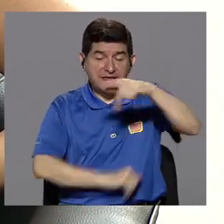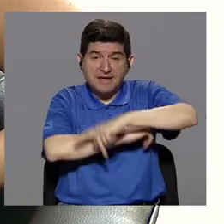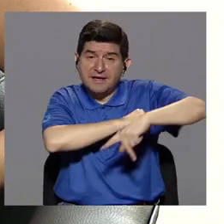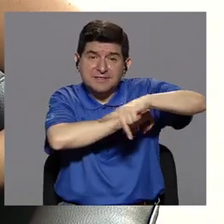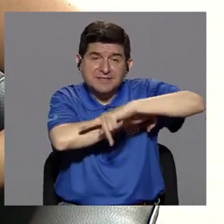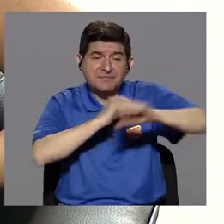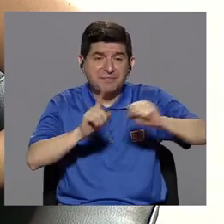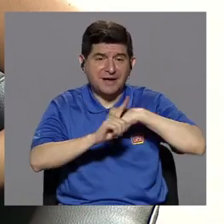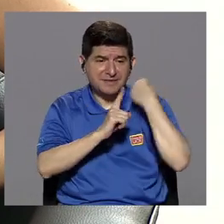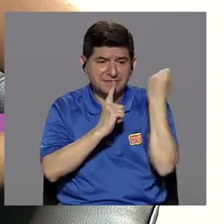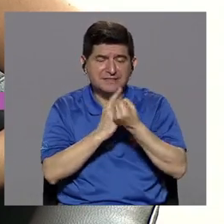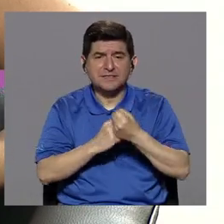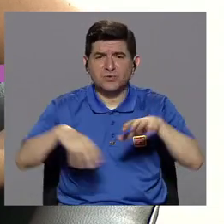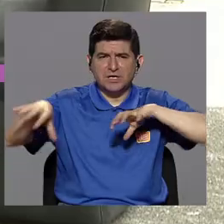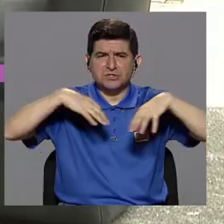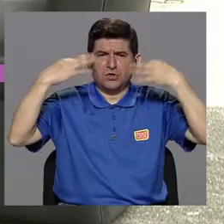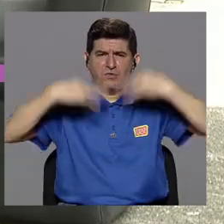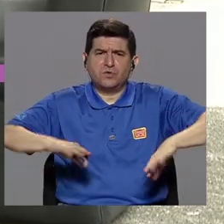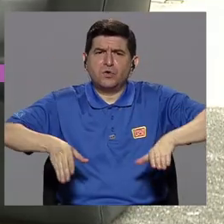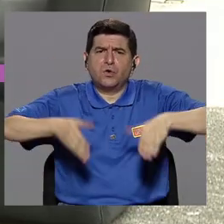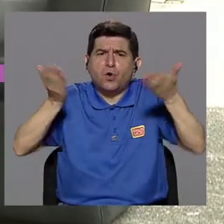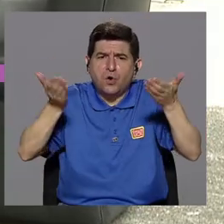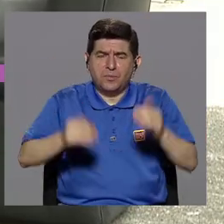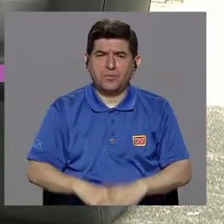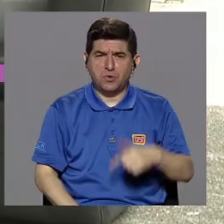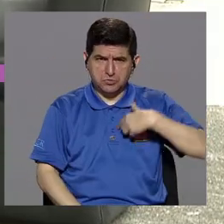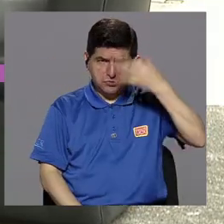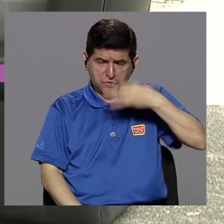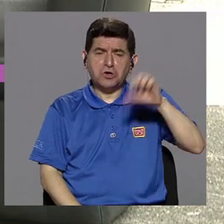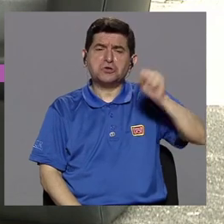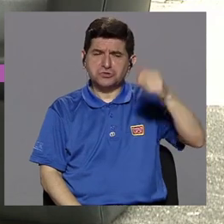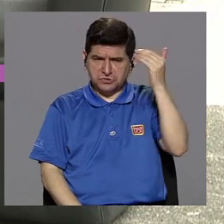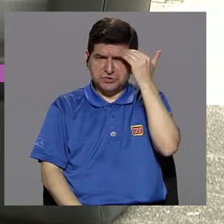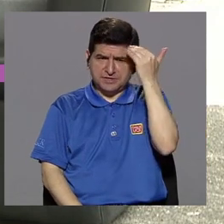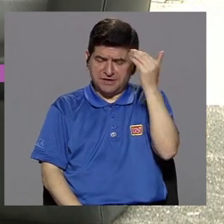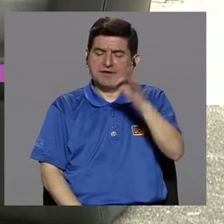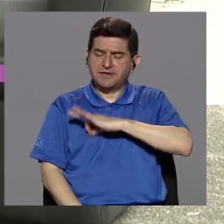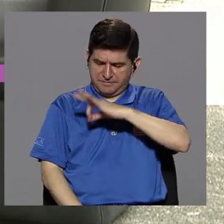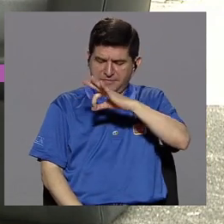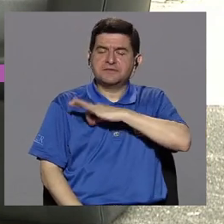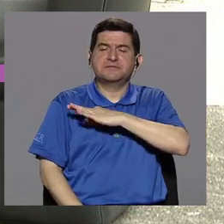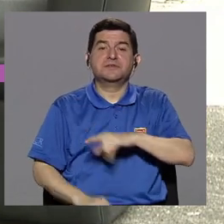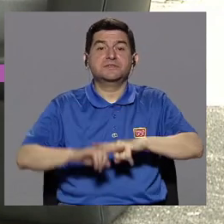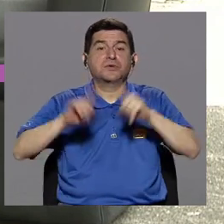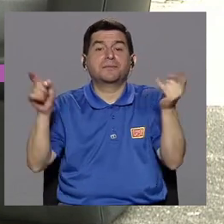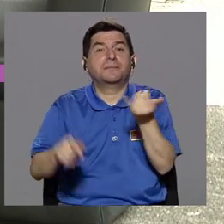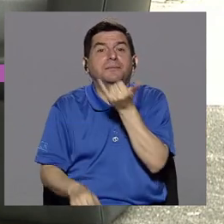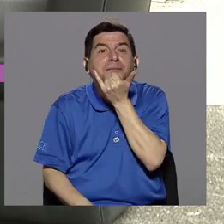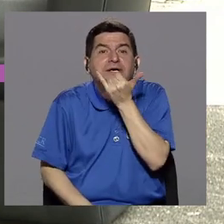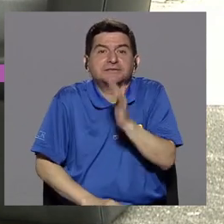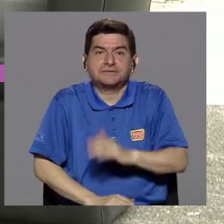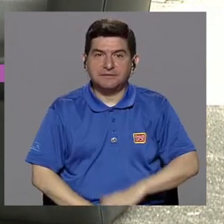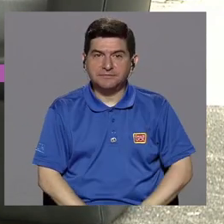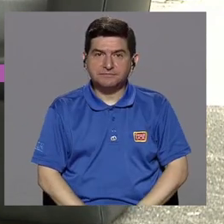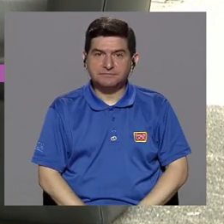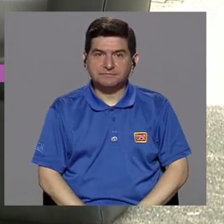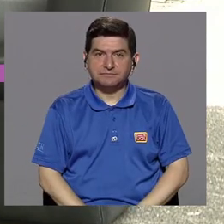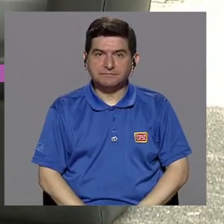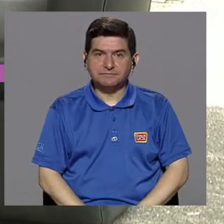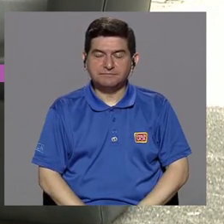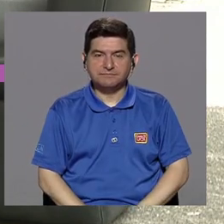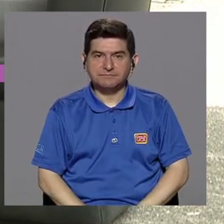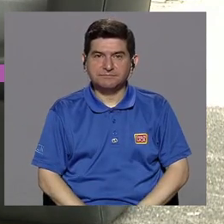país con el tema de la actividad física? Porque bueno, yo creo que realmente sí sabemos que nos beneficia, pero ¿qué pasa? ¿Verdad?